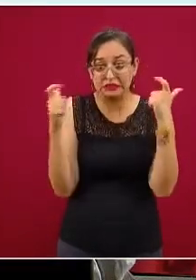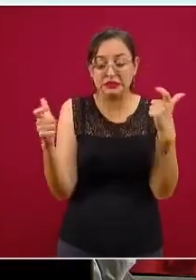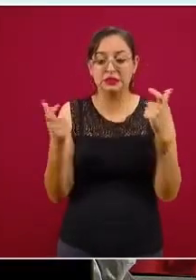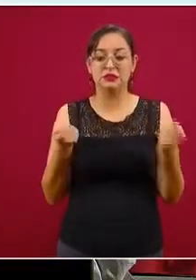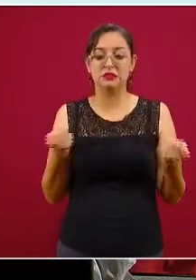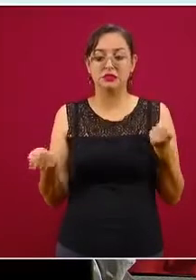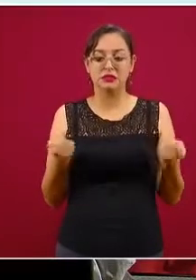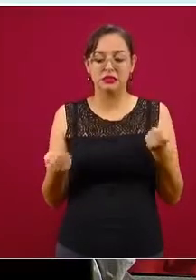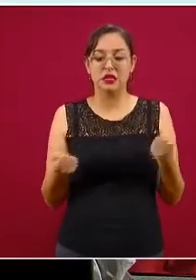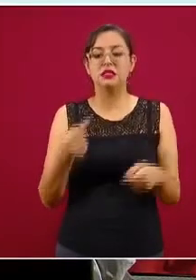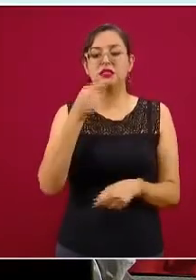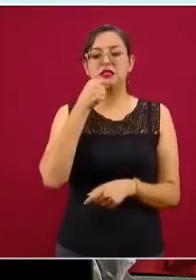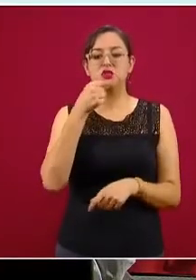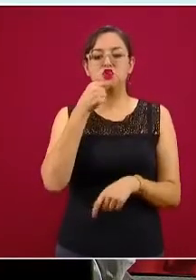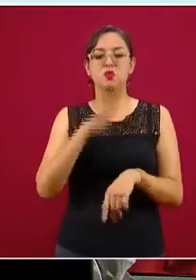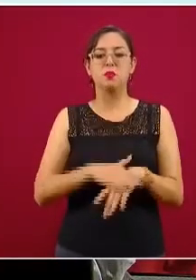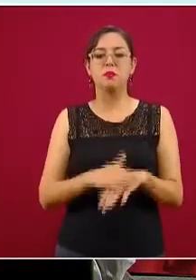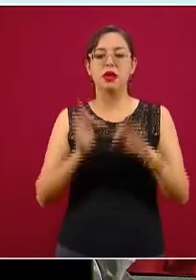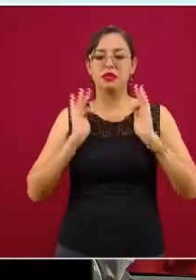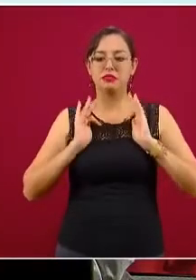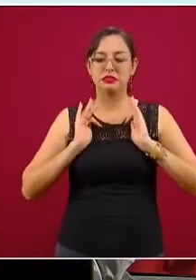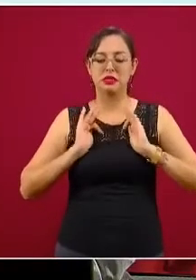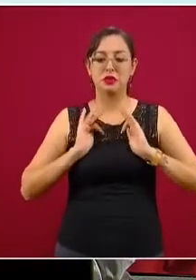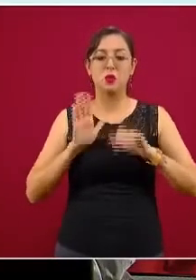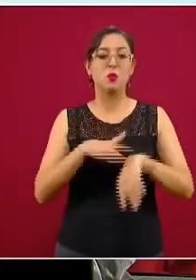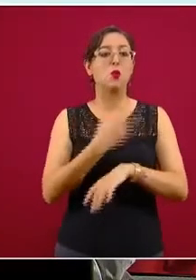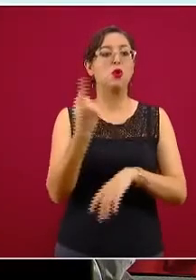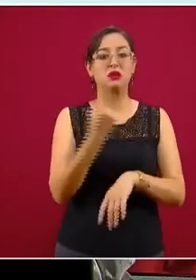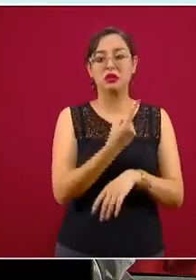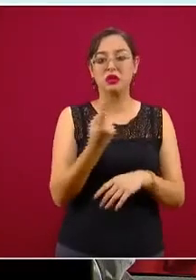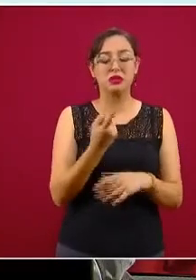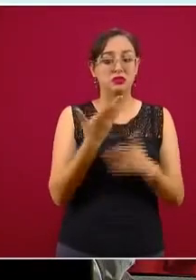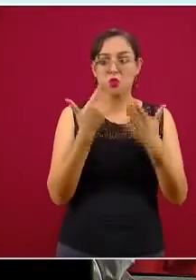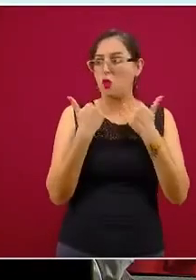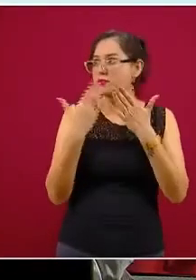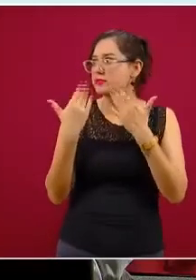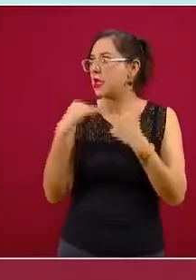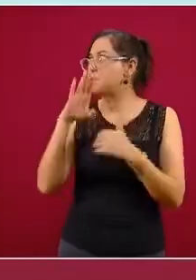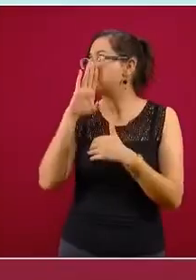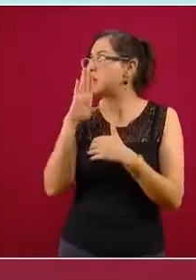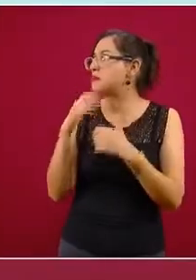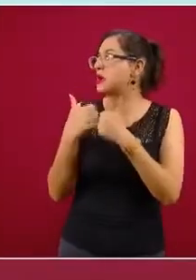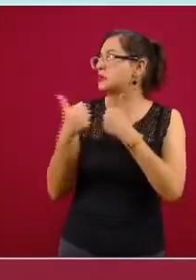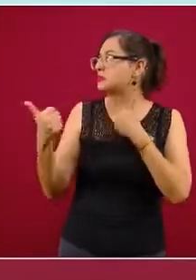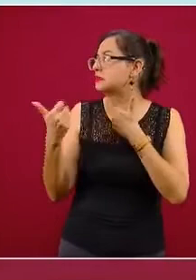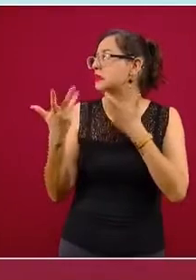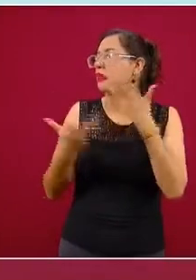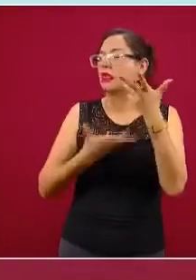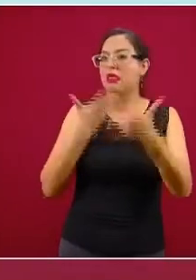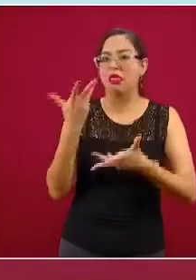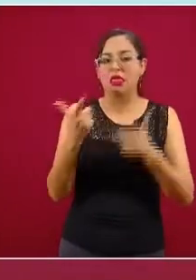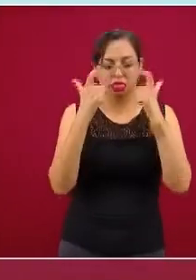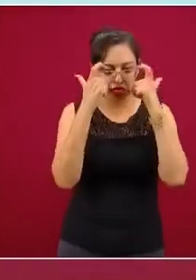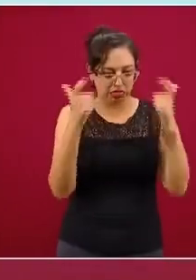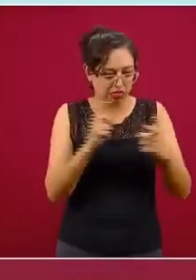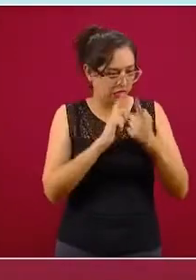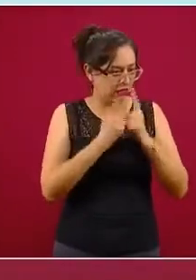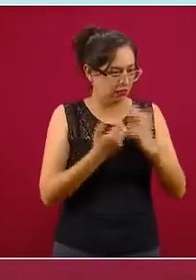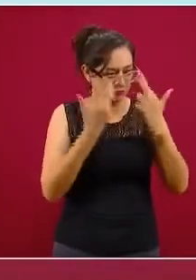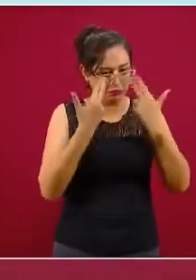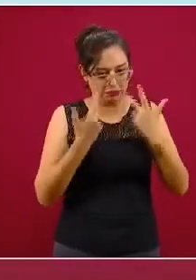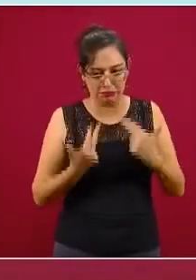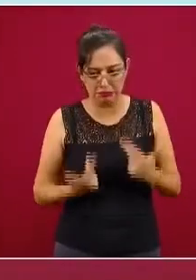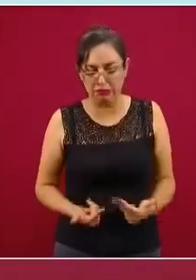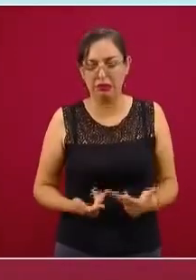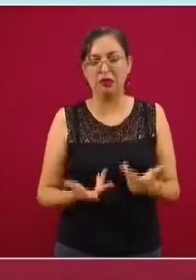Los niños van a generar muchísimos síntomas psicológicos, depresión, ansiedad, desaparación, ansiedad, procesos